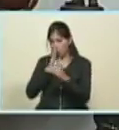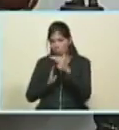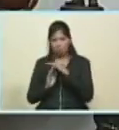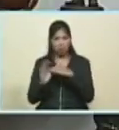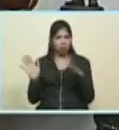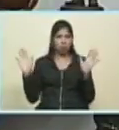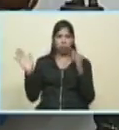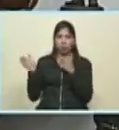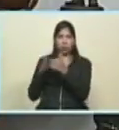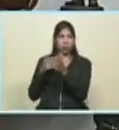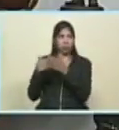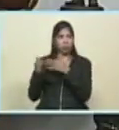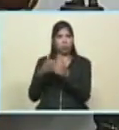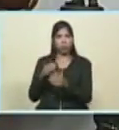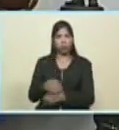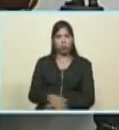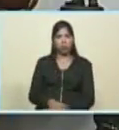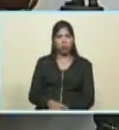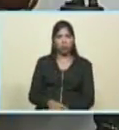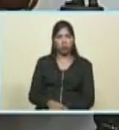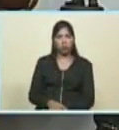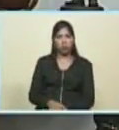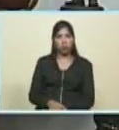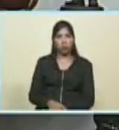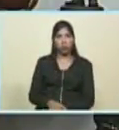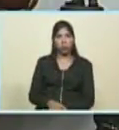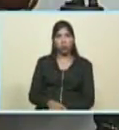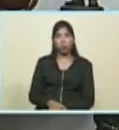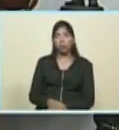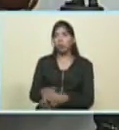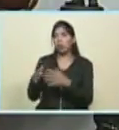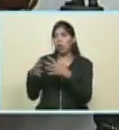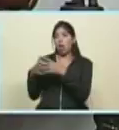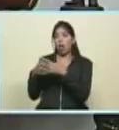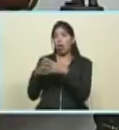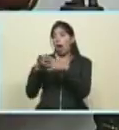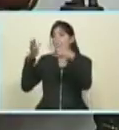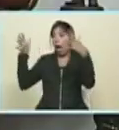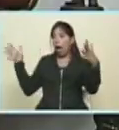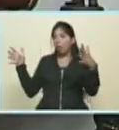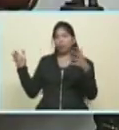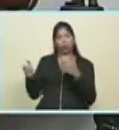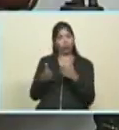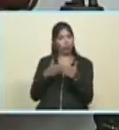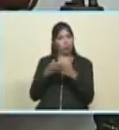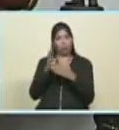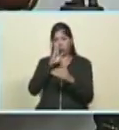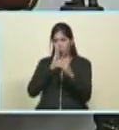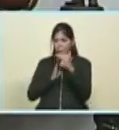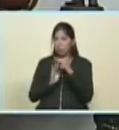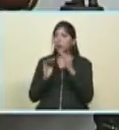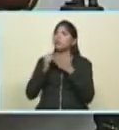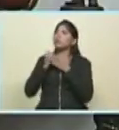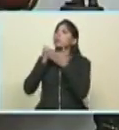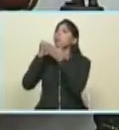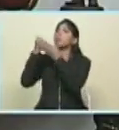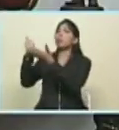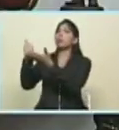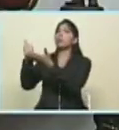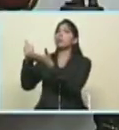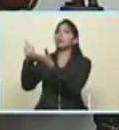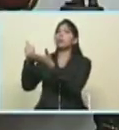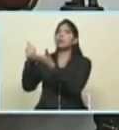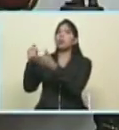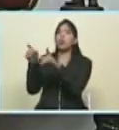En este caso, en una nación tan gigantesca como Estados Unidos, nuestra solidaridad humilde... ...bueno, llega como un testimonio